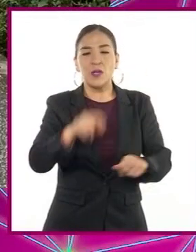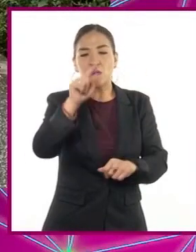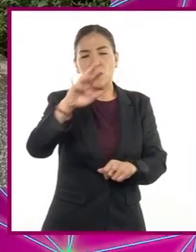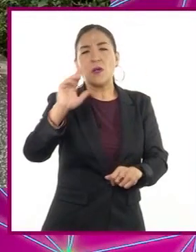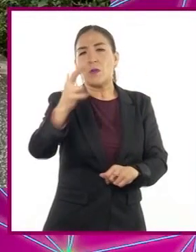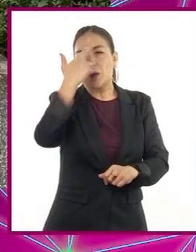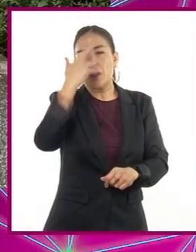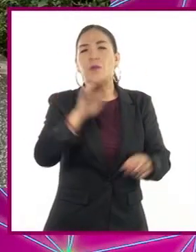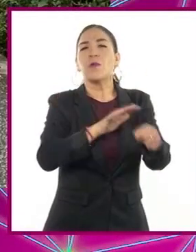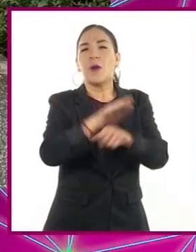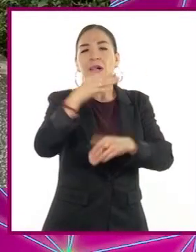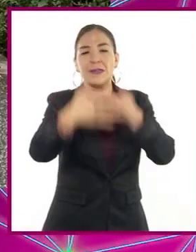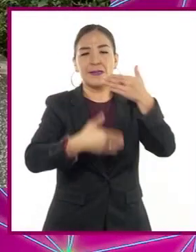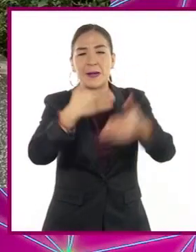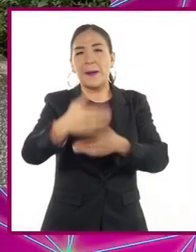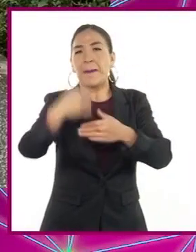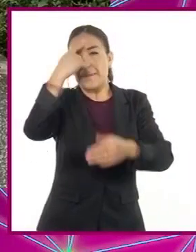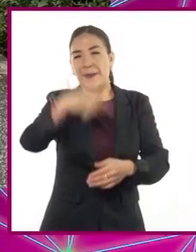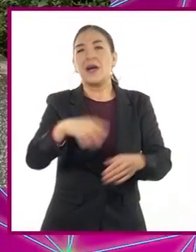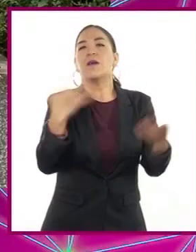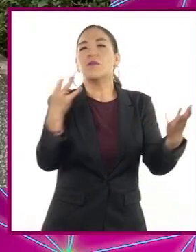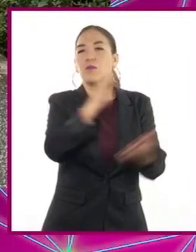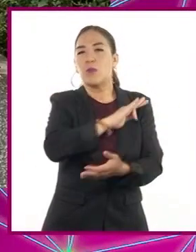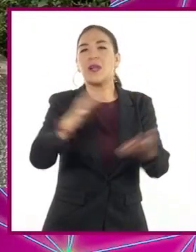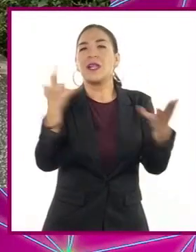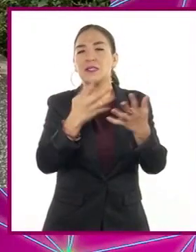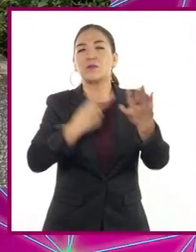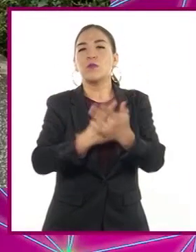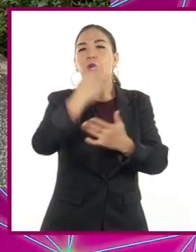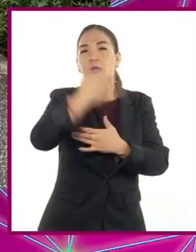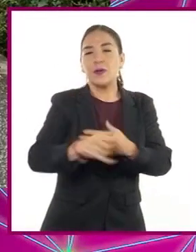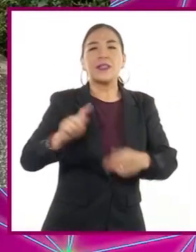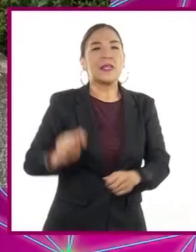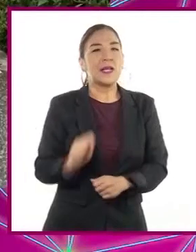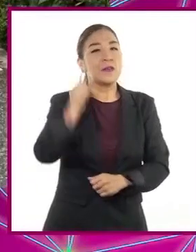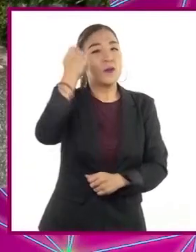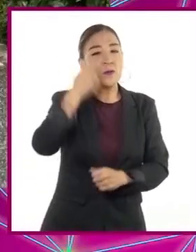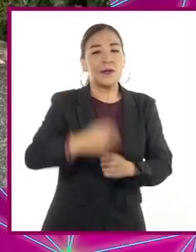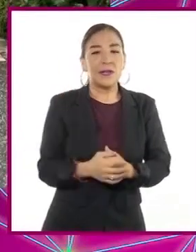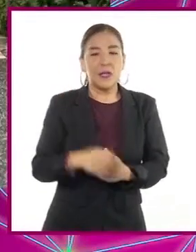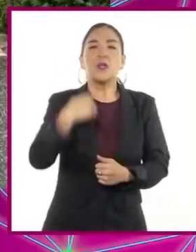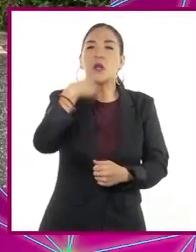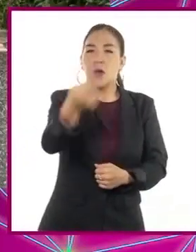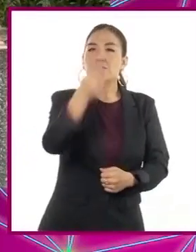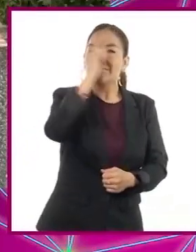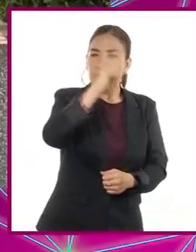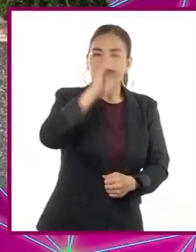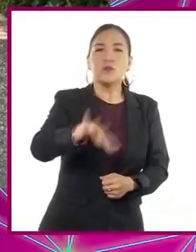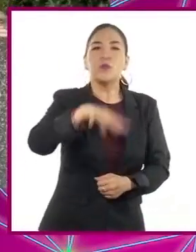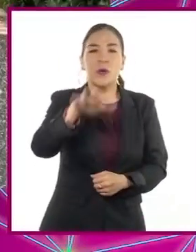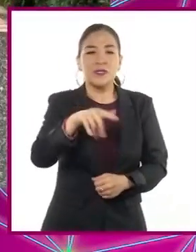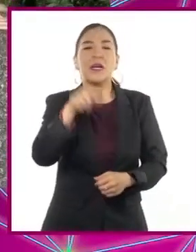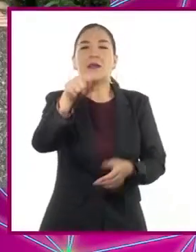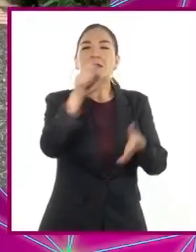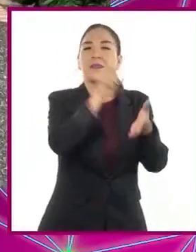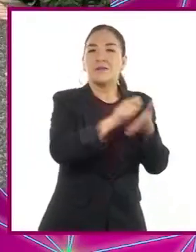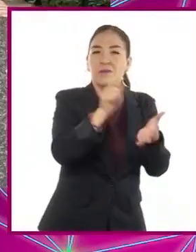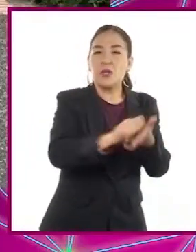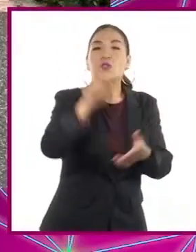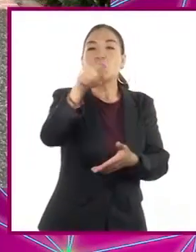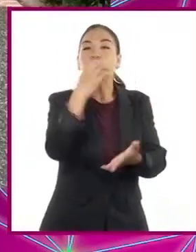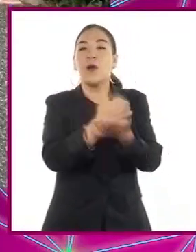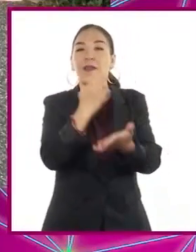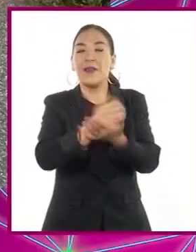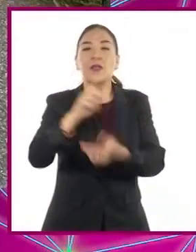son las fases que se deben establecer para poder llevar a cabo un proyecto tecnológico? Les recomiendo que busquen en sus apuntes de tecnología.